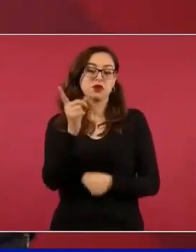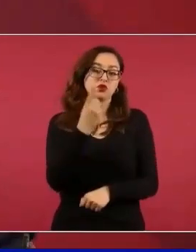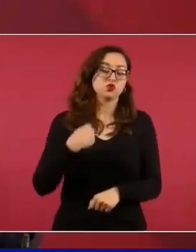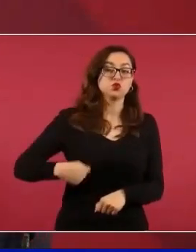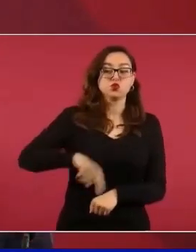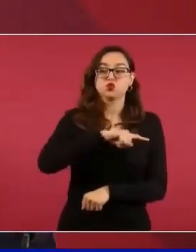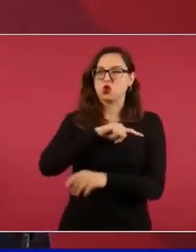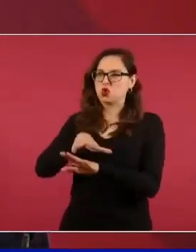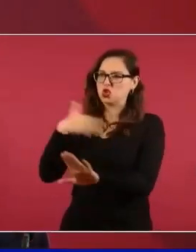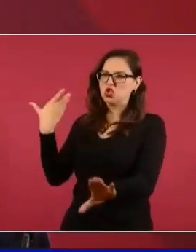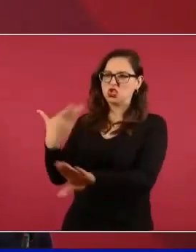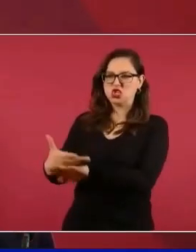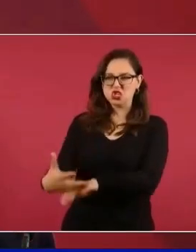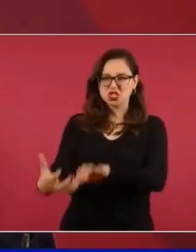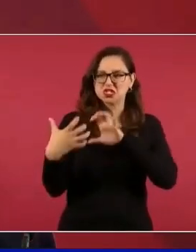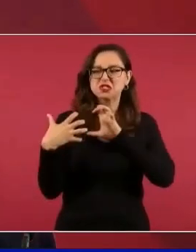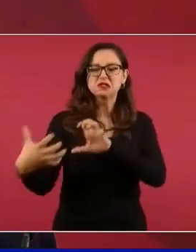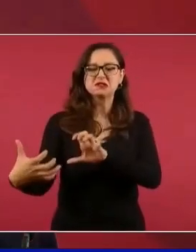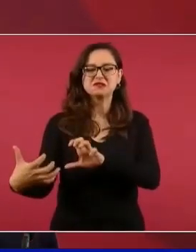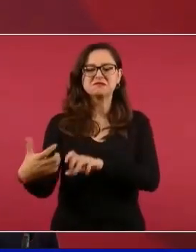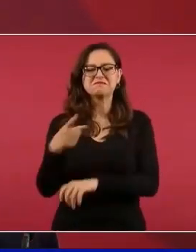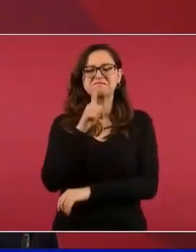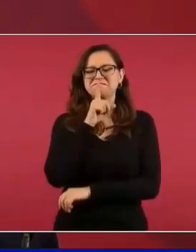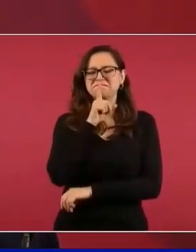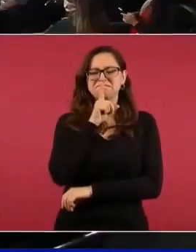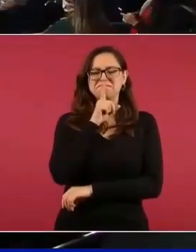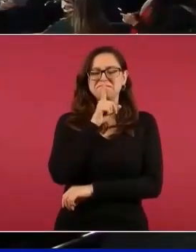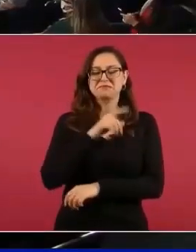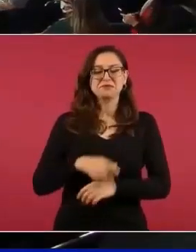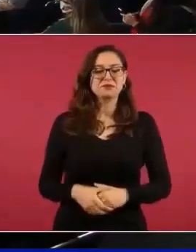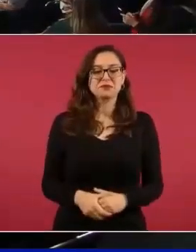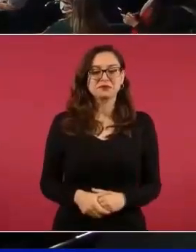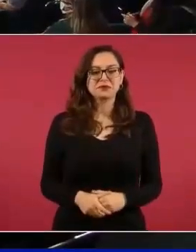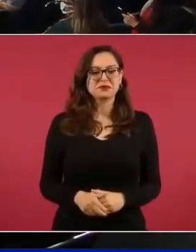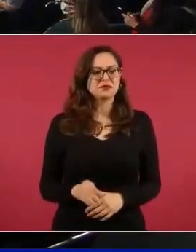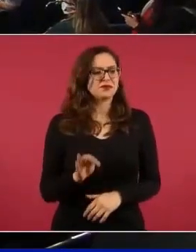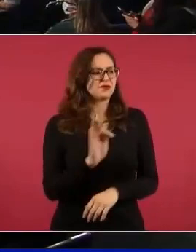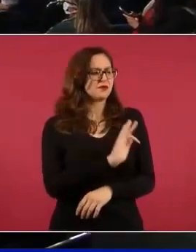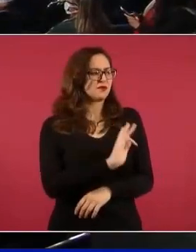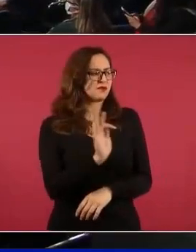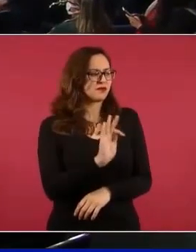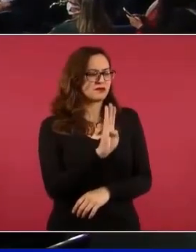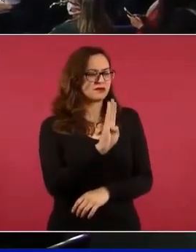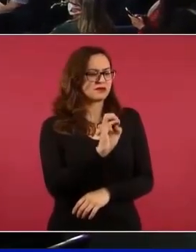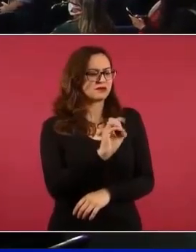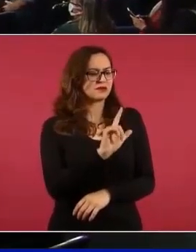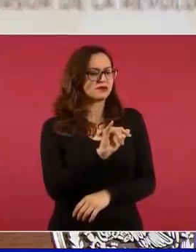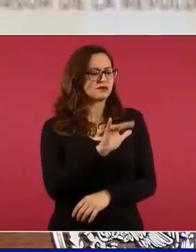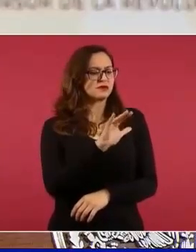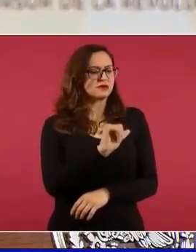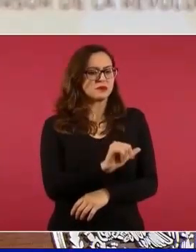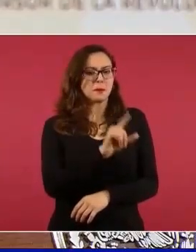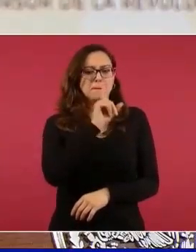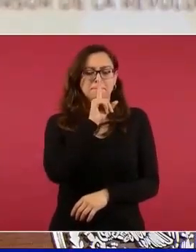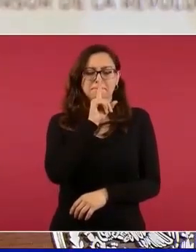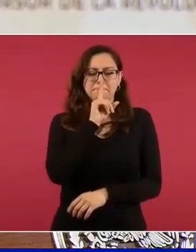A lo mejor en este caso Dolia no dice nada porque